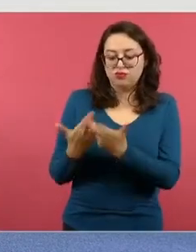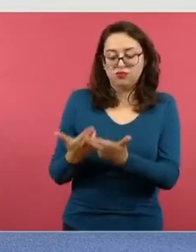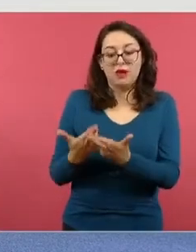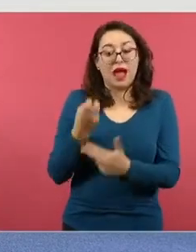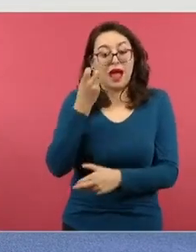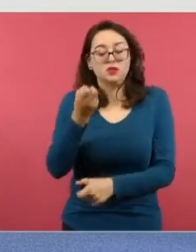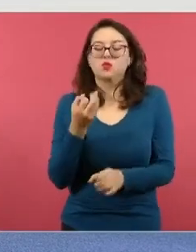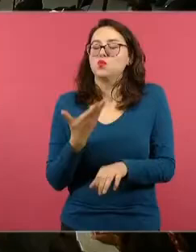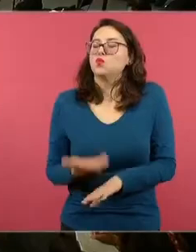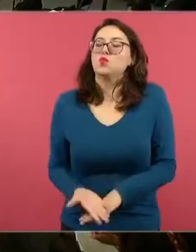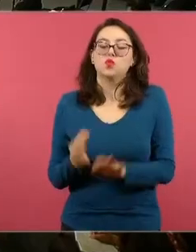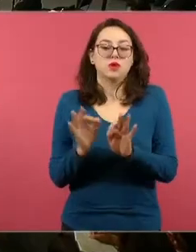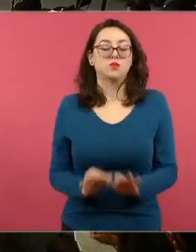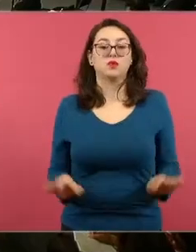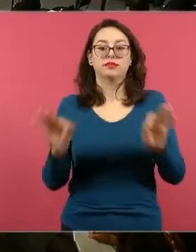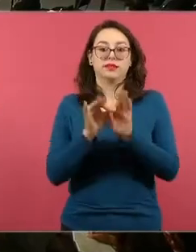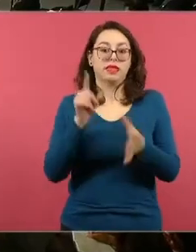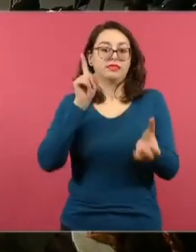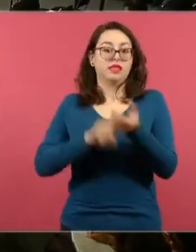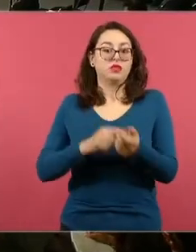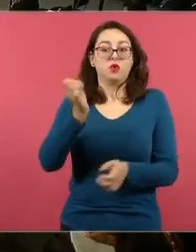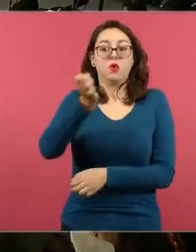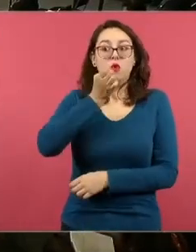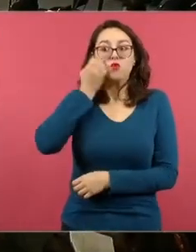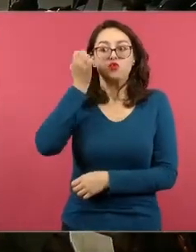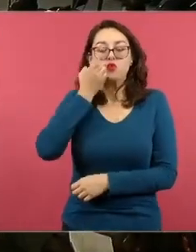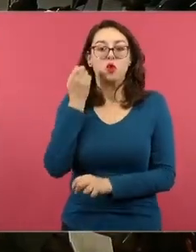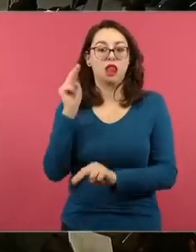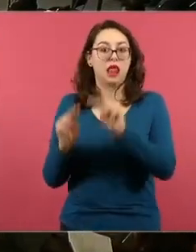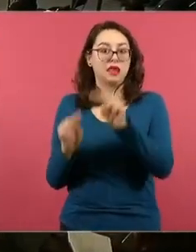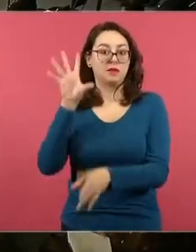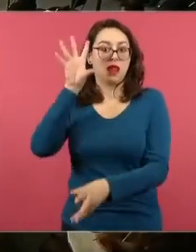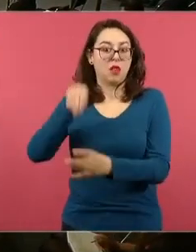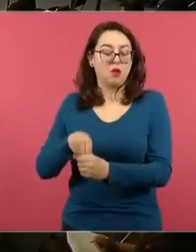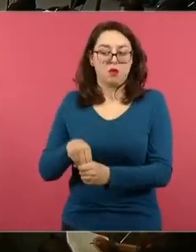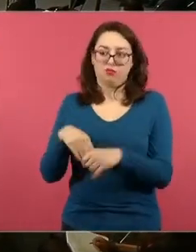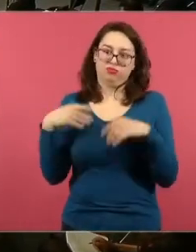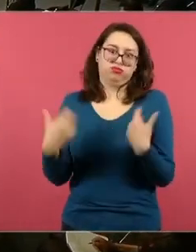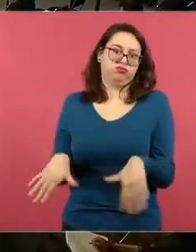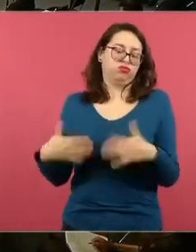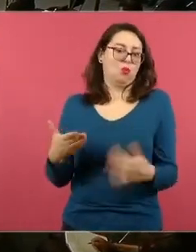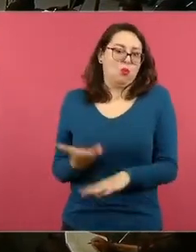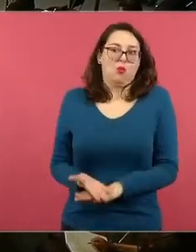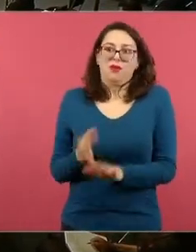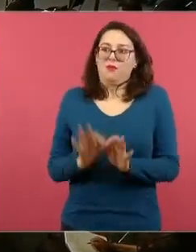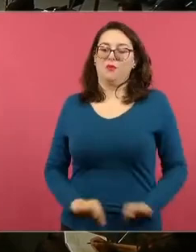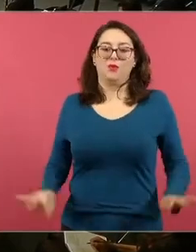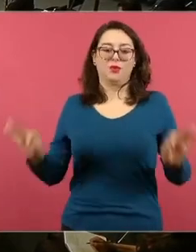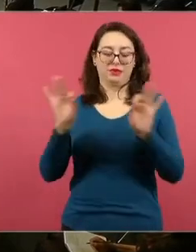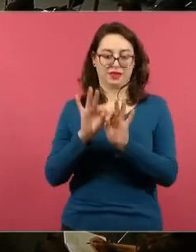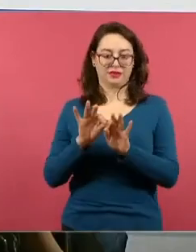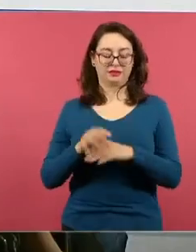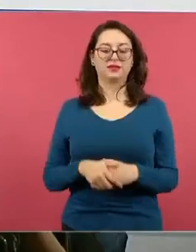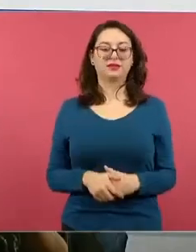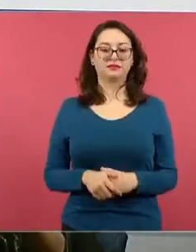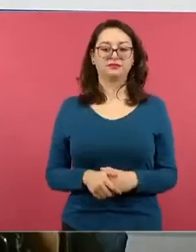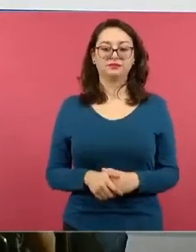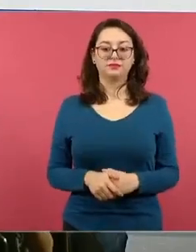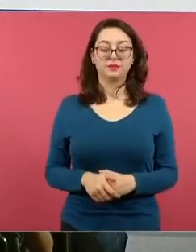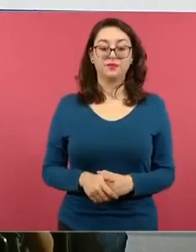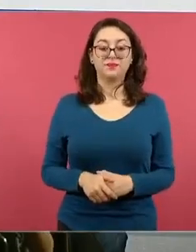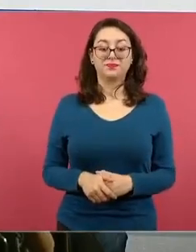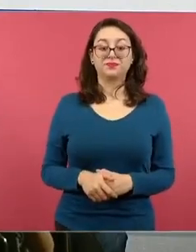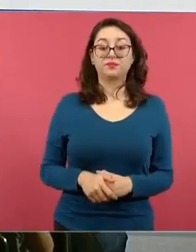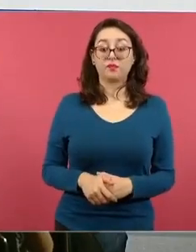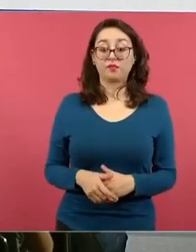Entonces, en el caso de los escenarios de escuela, en ese mismo libro hace alusión de que las